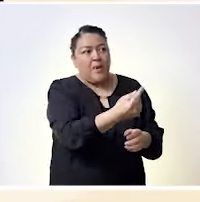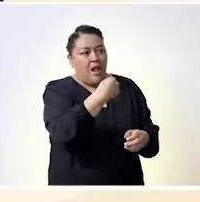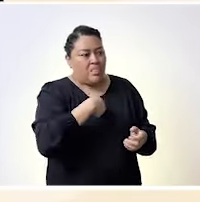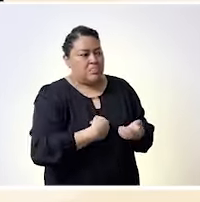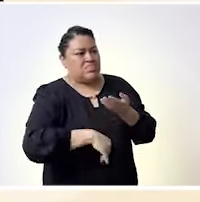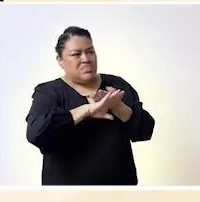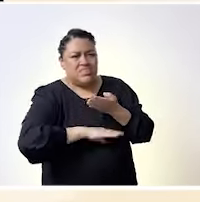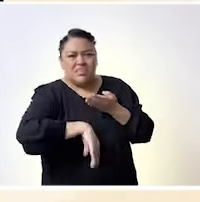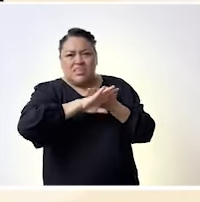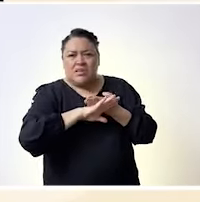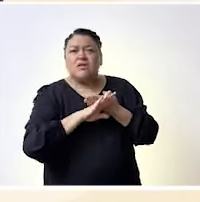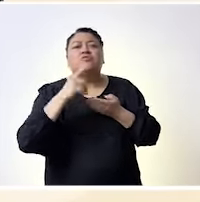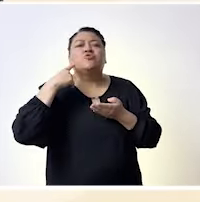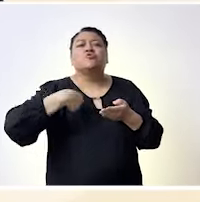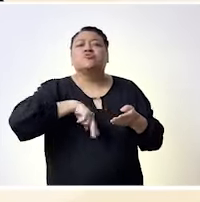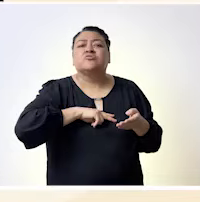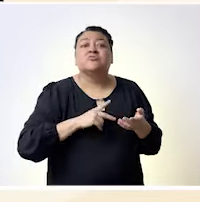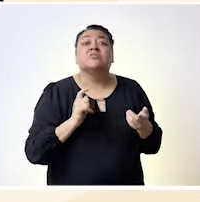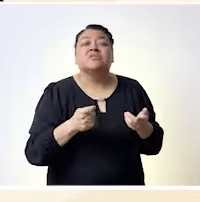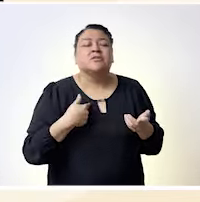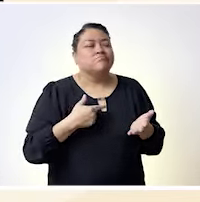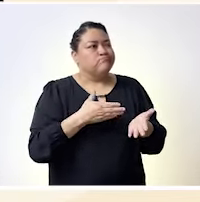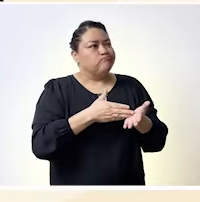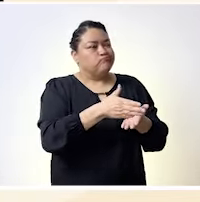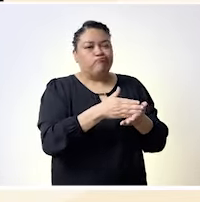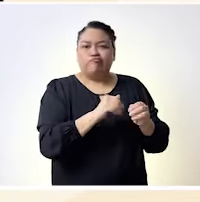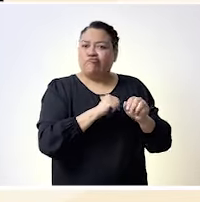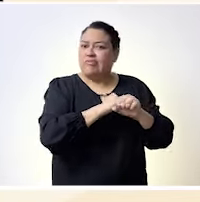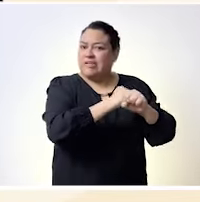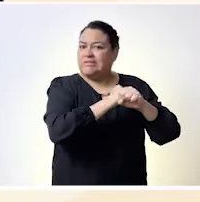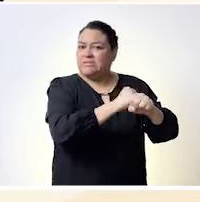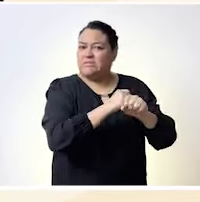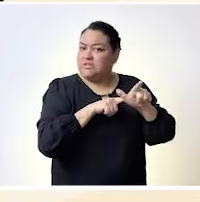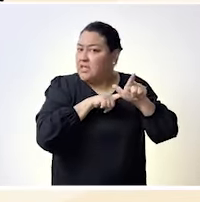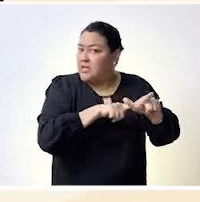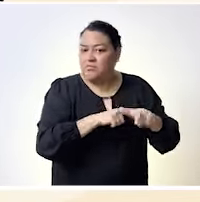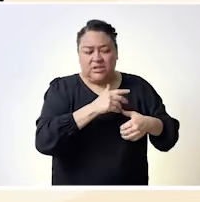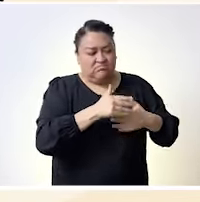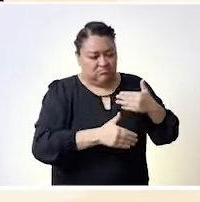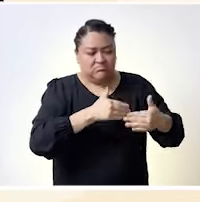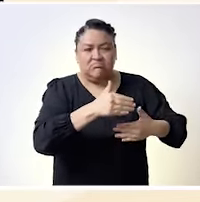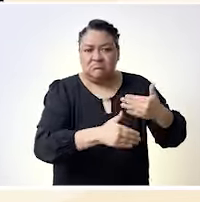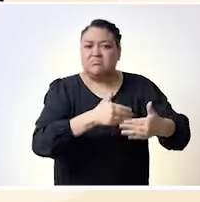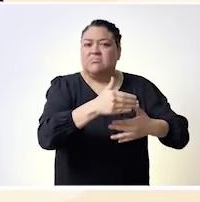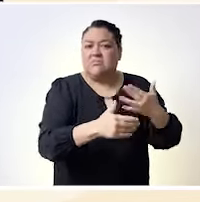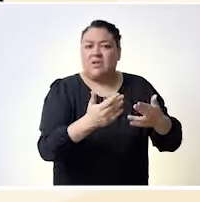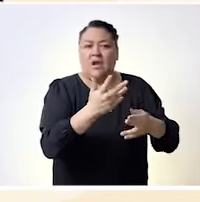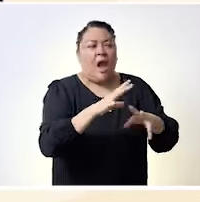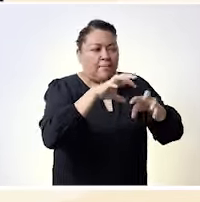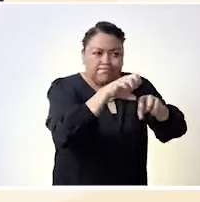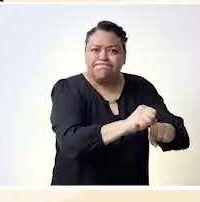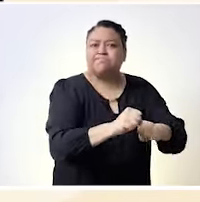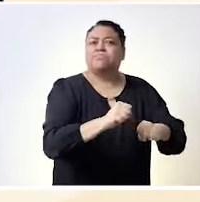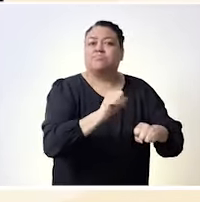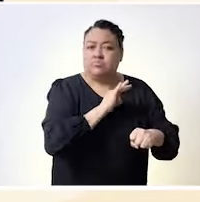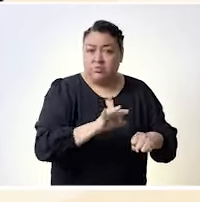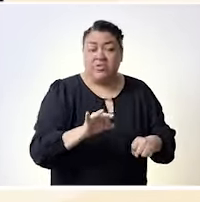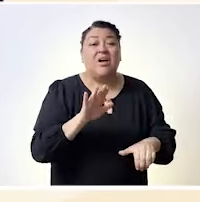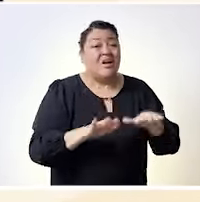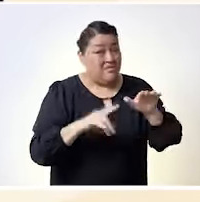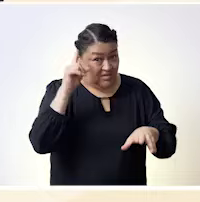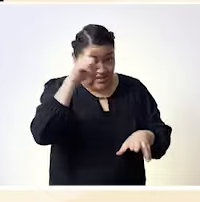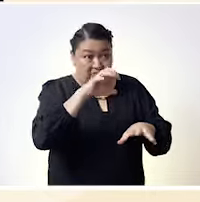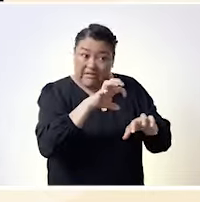transmisión sexual de asistencia a los servicios ginecológicos porque nada más el tema siempre se trata